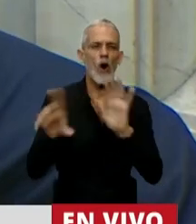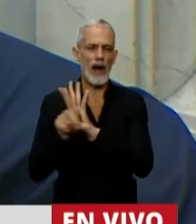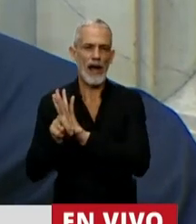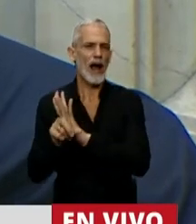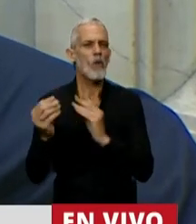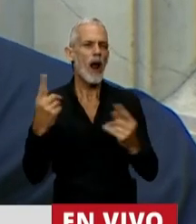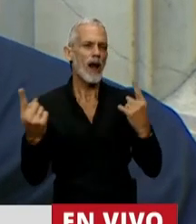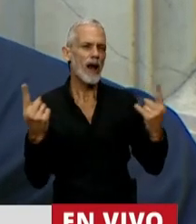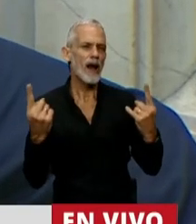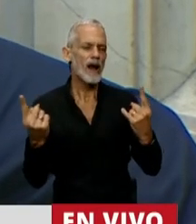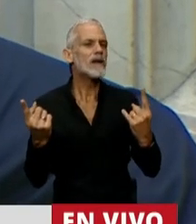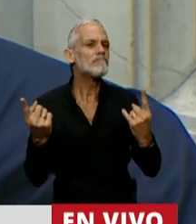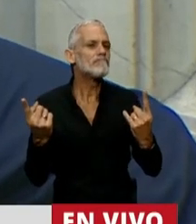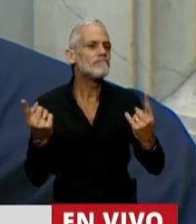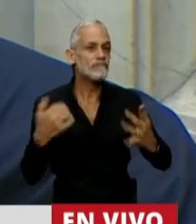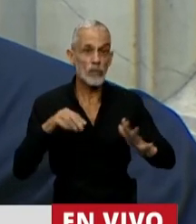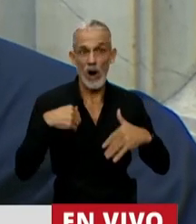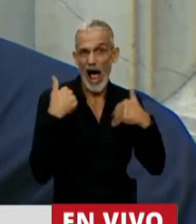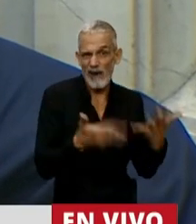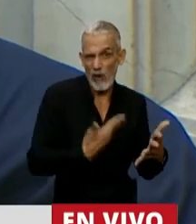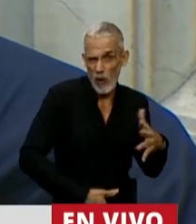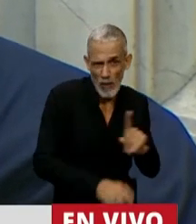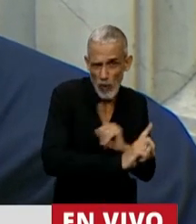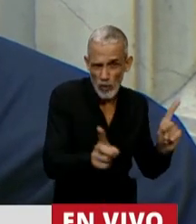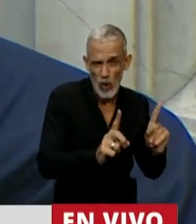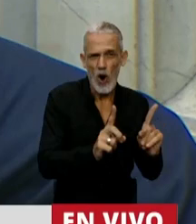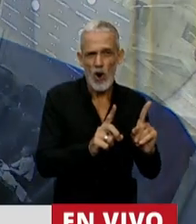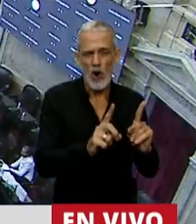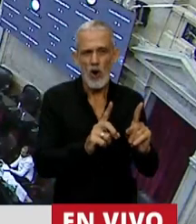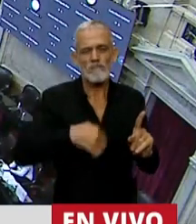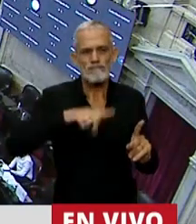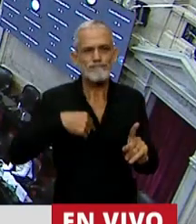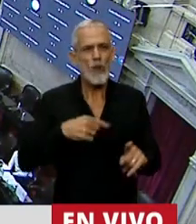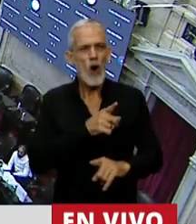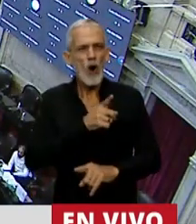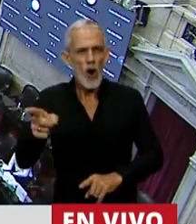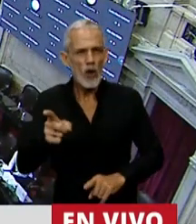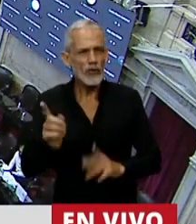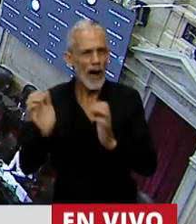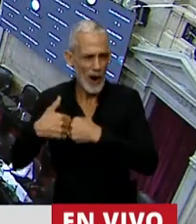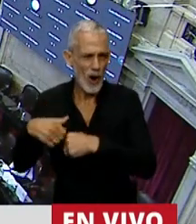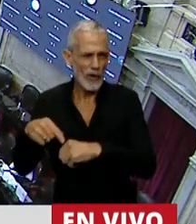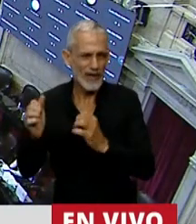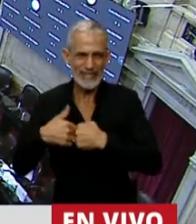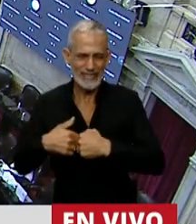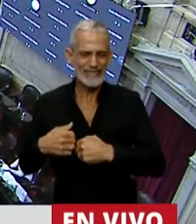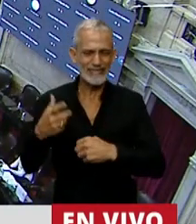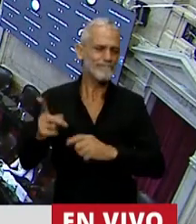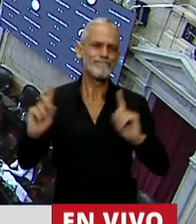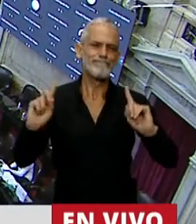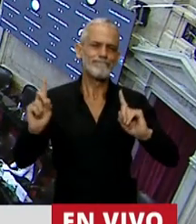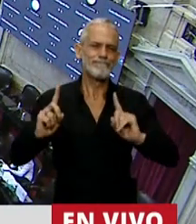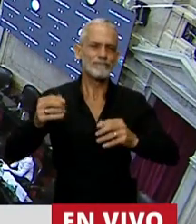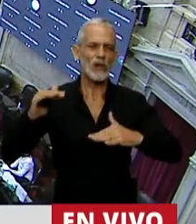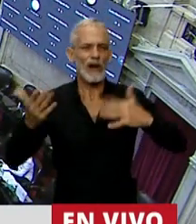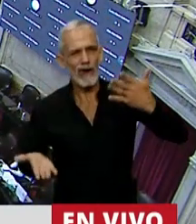Es decir, no estamos a favor del aborto en sí mismo, estamos en contra de la clandestinidad y de las injusticias